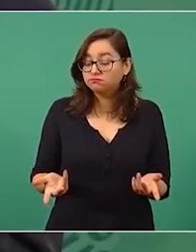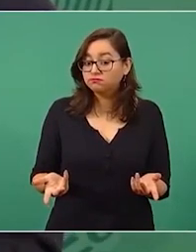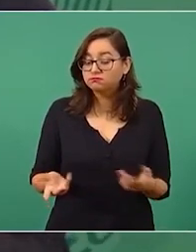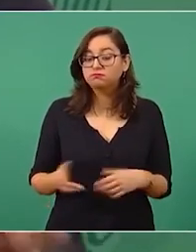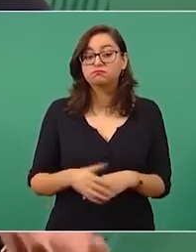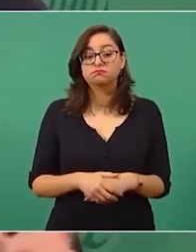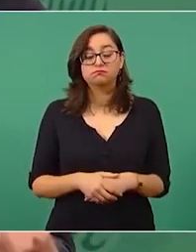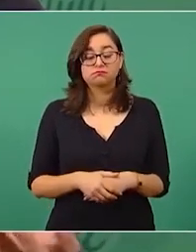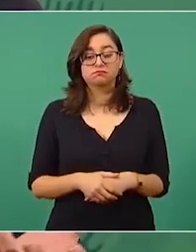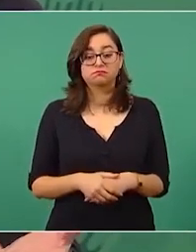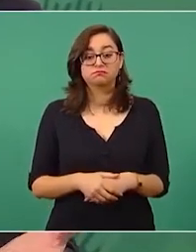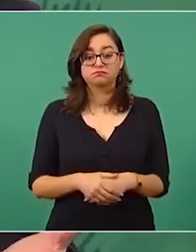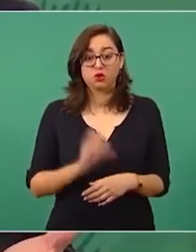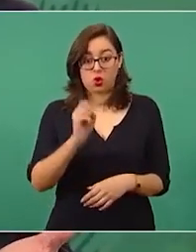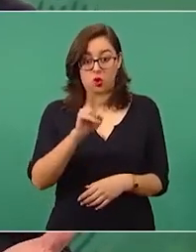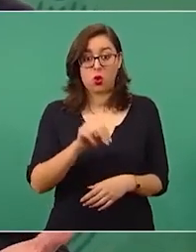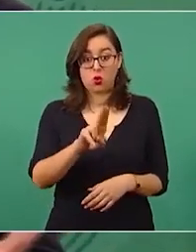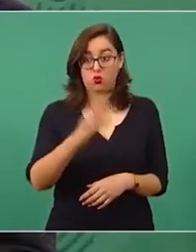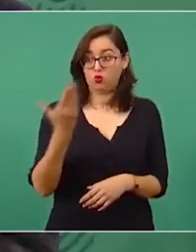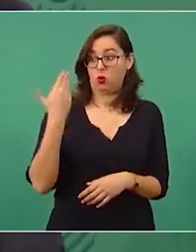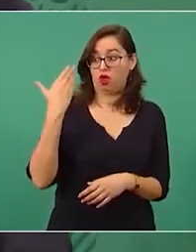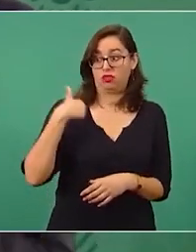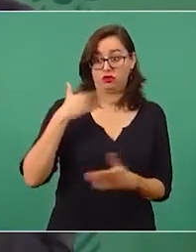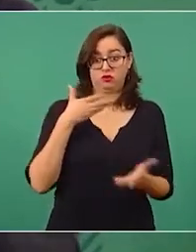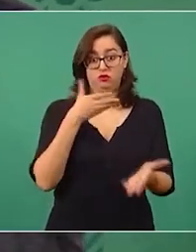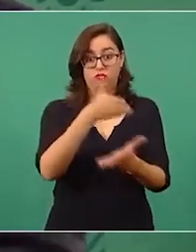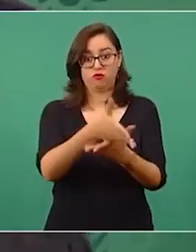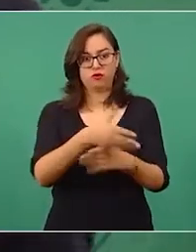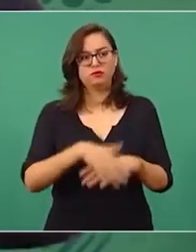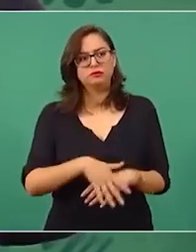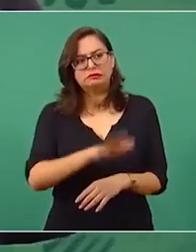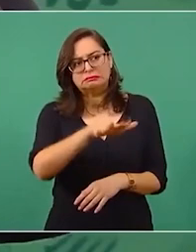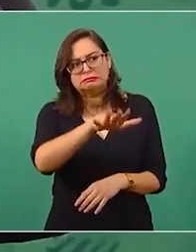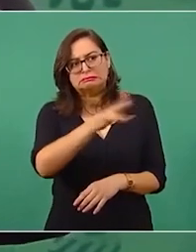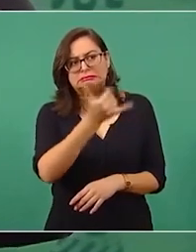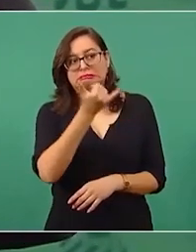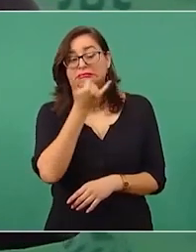les dije no han hecho